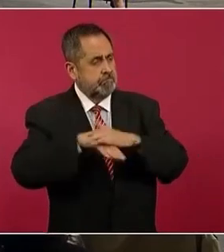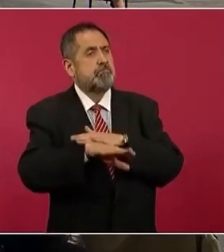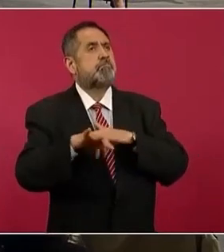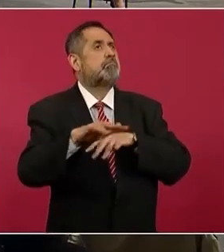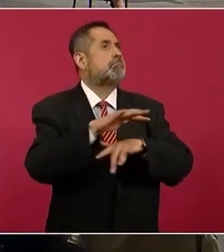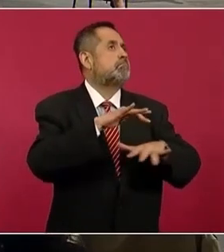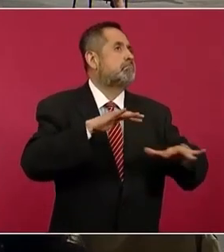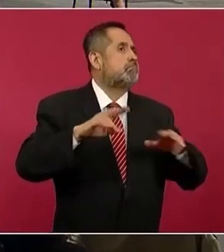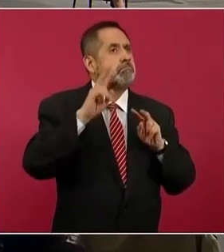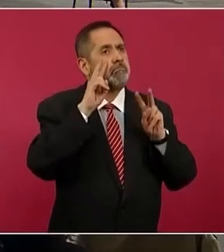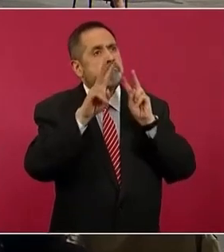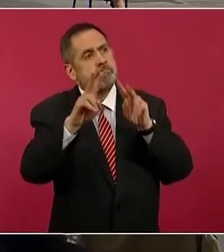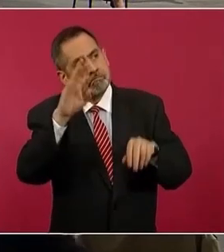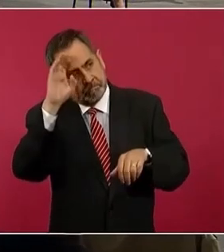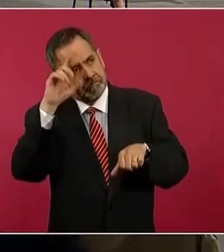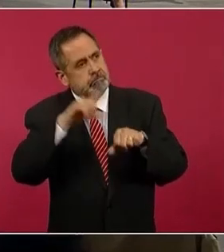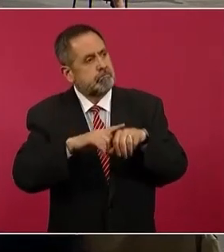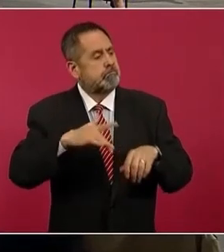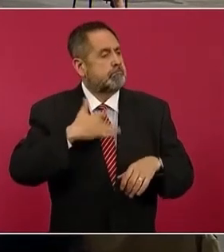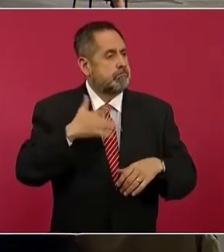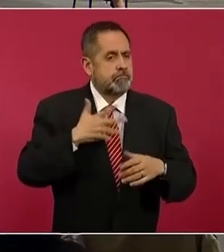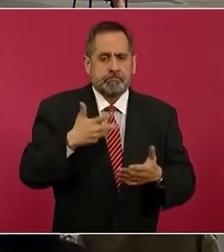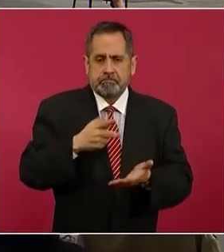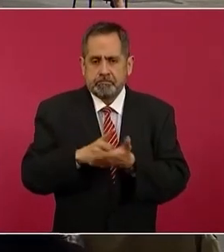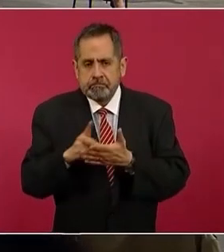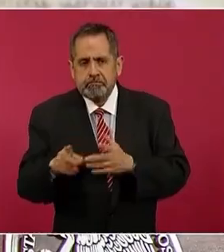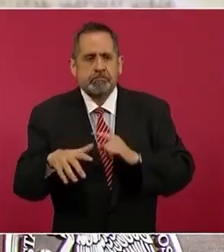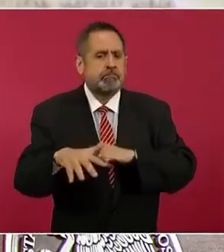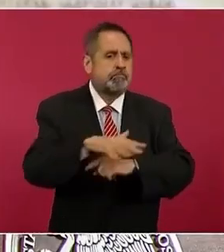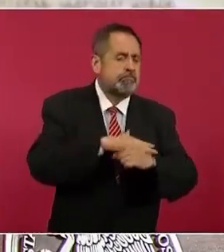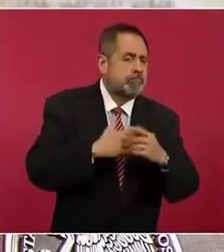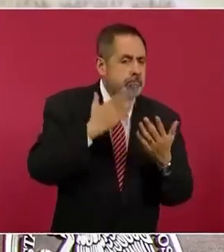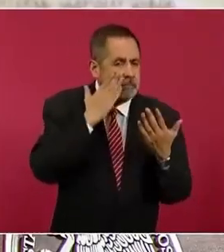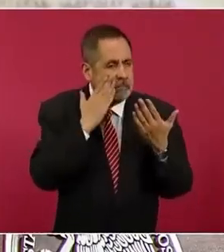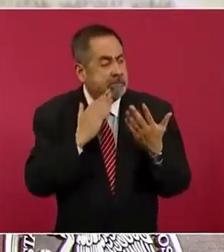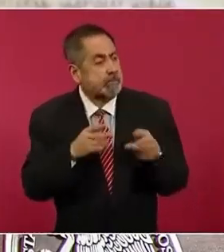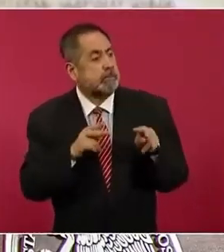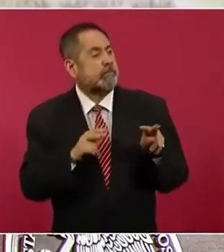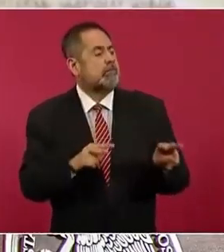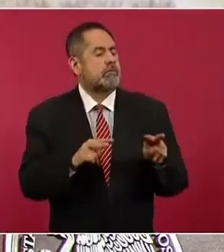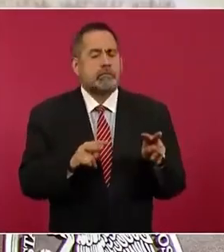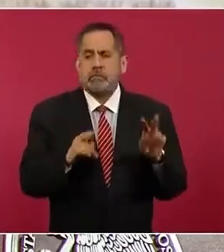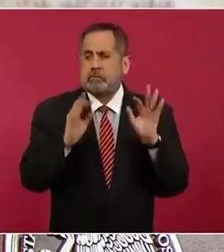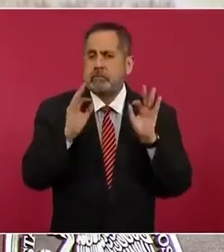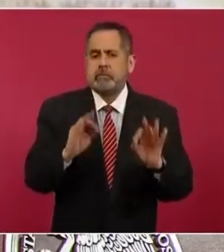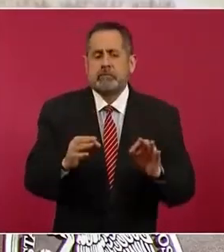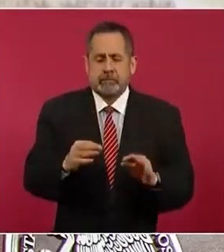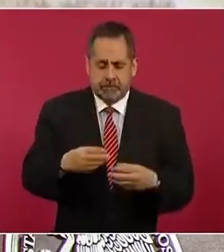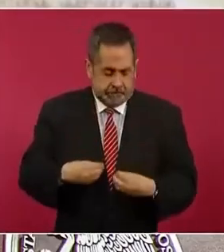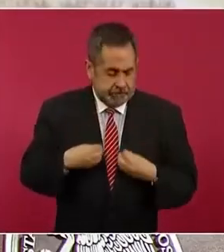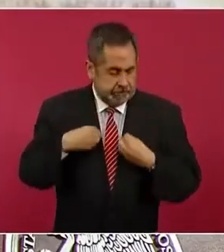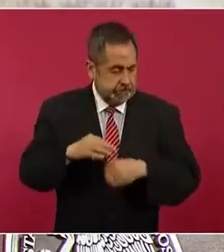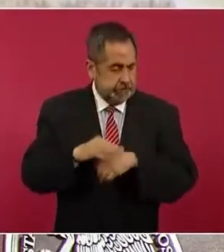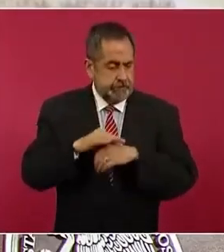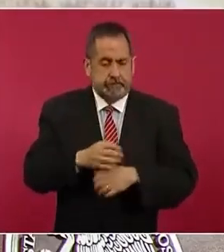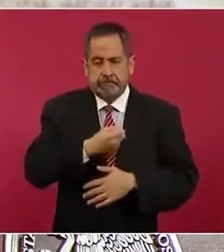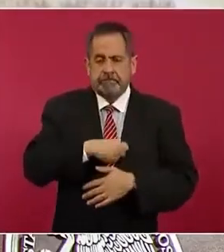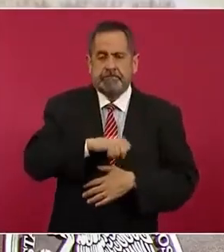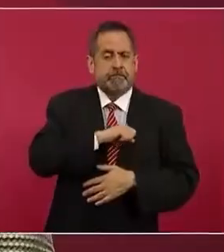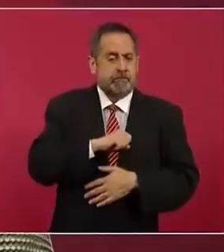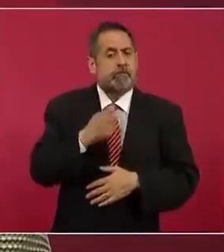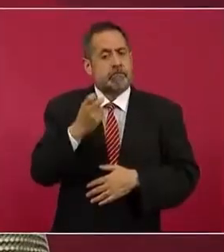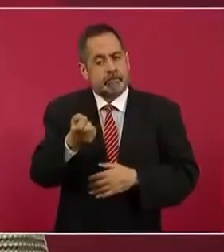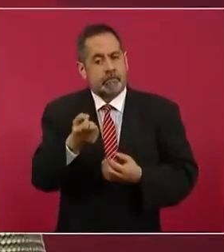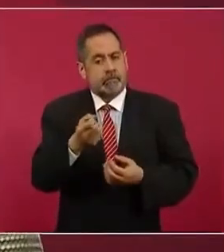del derecho humano a la cultura, del derecho al medio ambiente, del derecho a tener un bien vivir, una vida sana y la salud